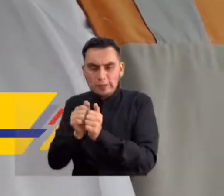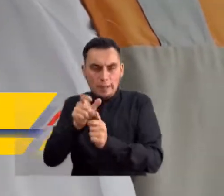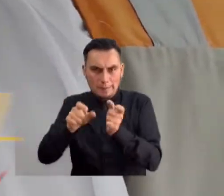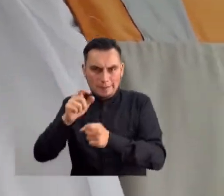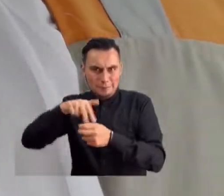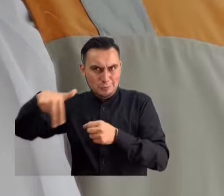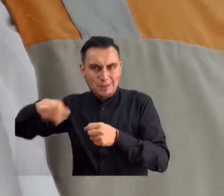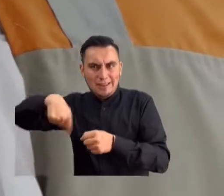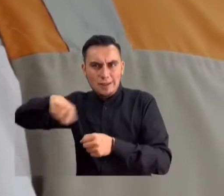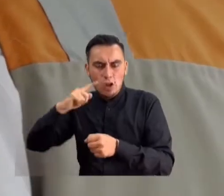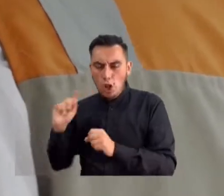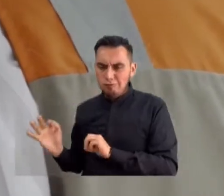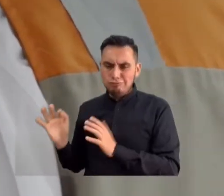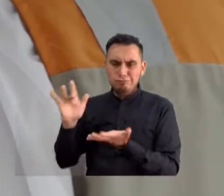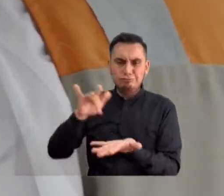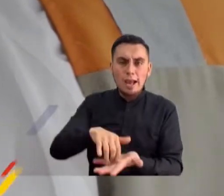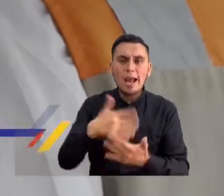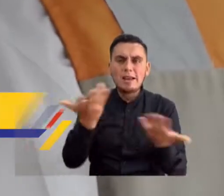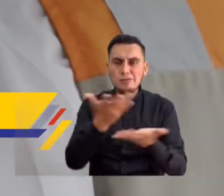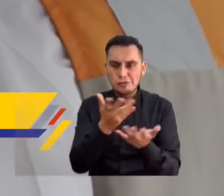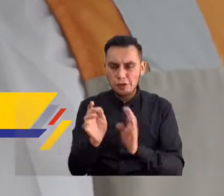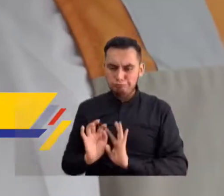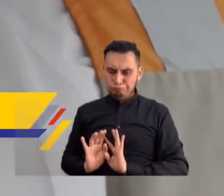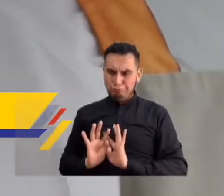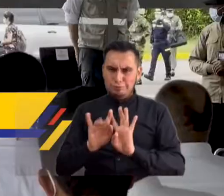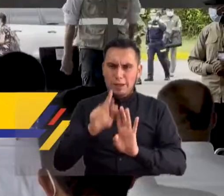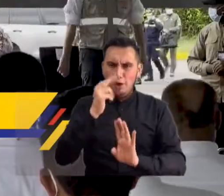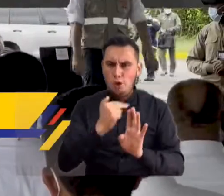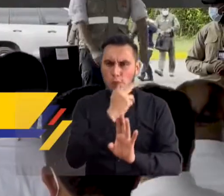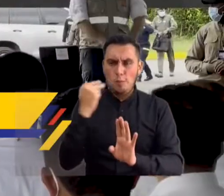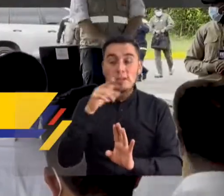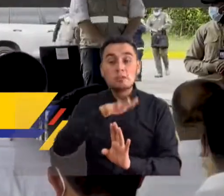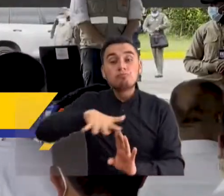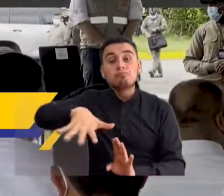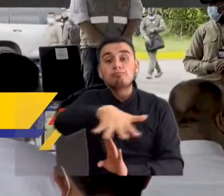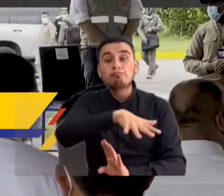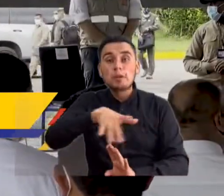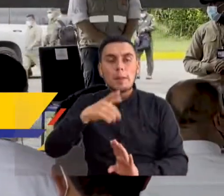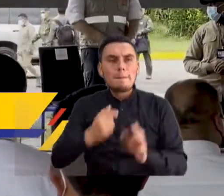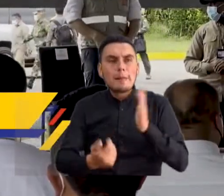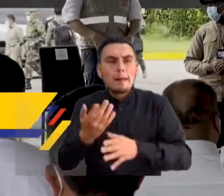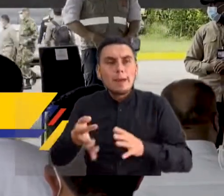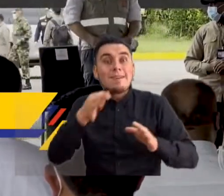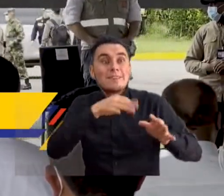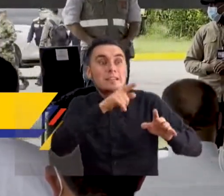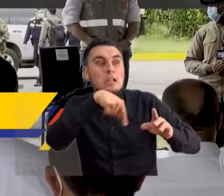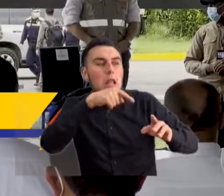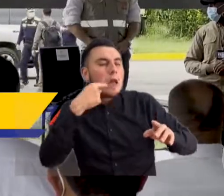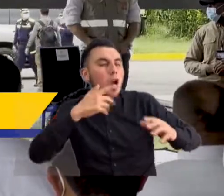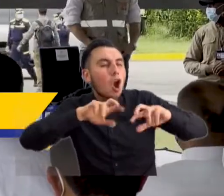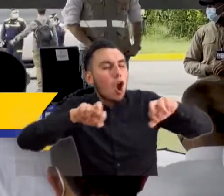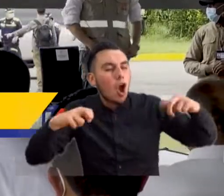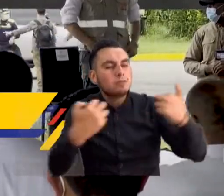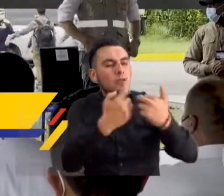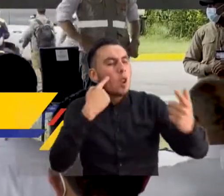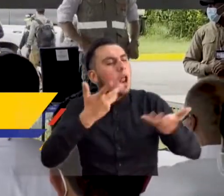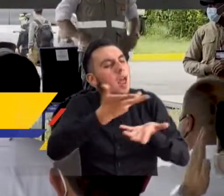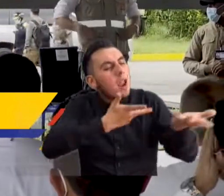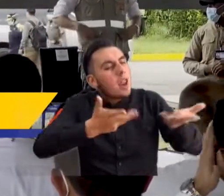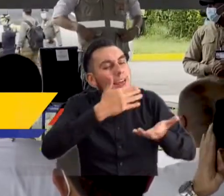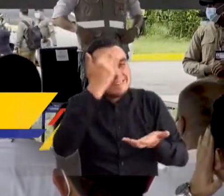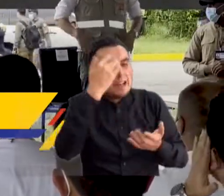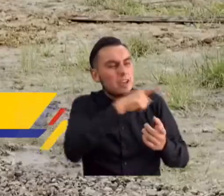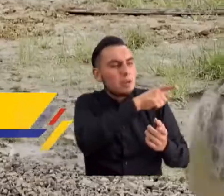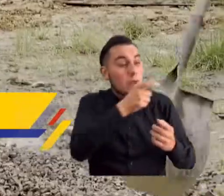Participación Ciudadana llegaron a Villavicencio con el programa Compromiso Colombia, donde desarrollaron mesas de trabajo y audiencias públicas